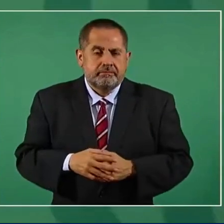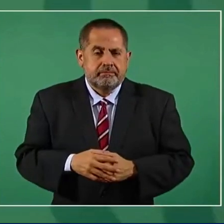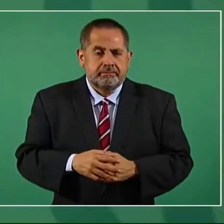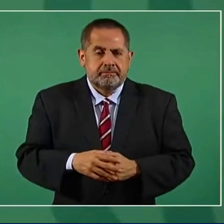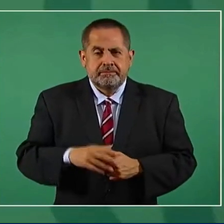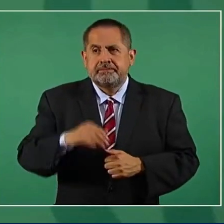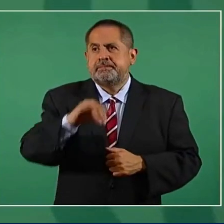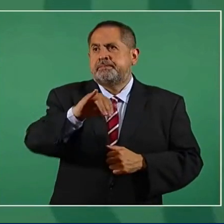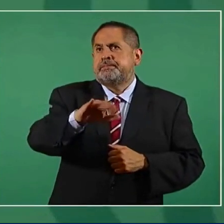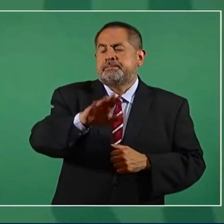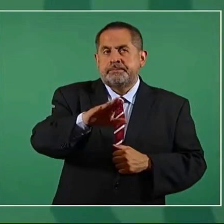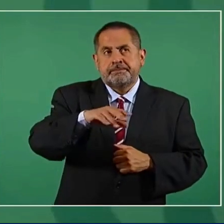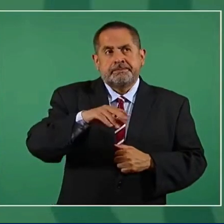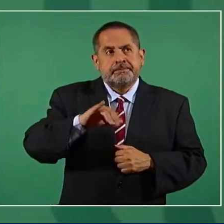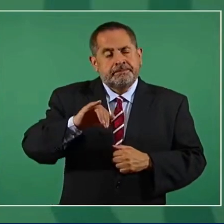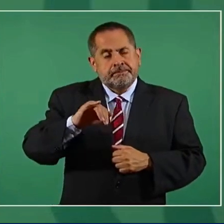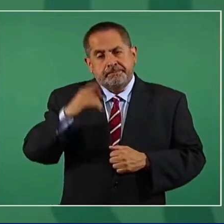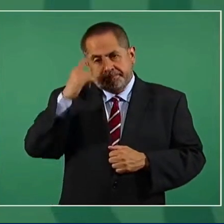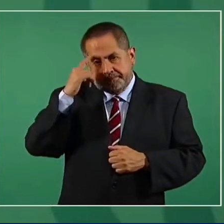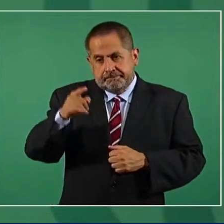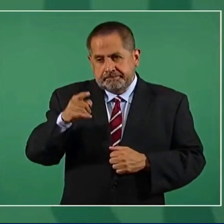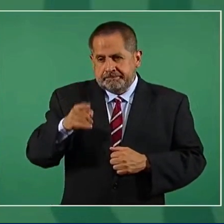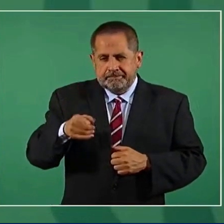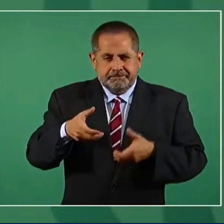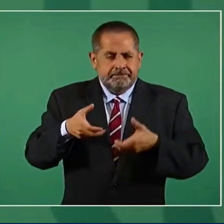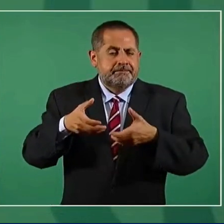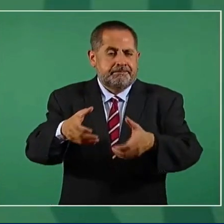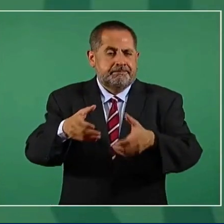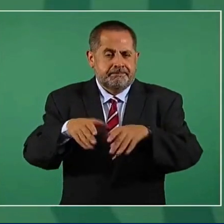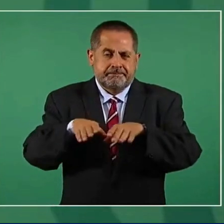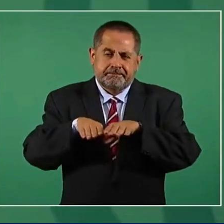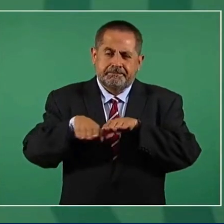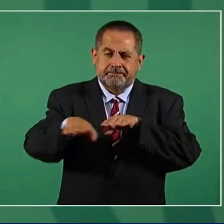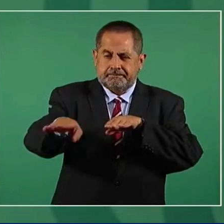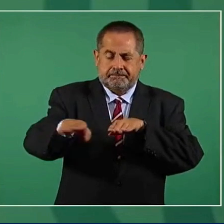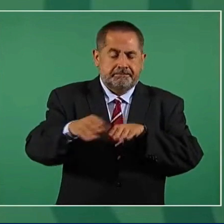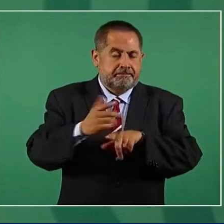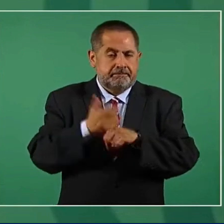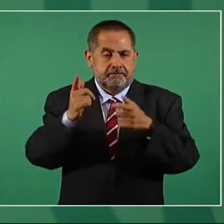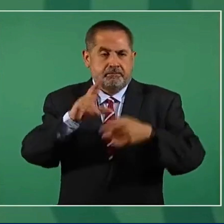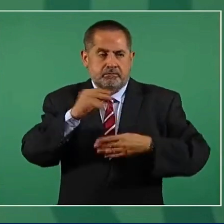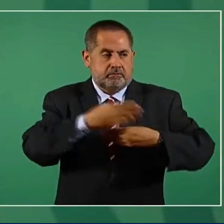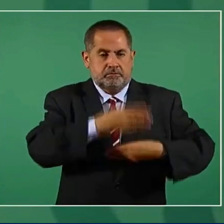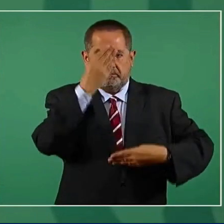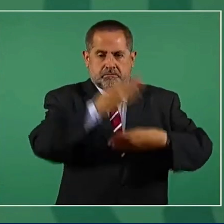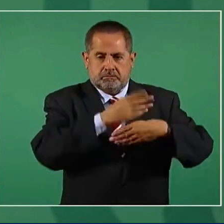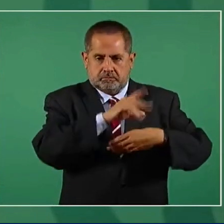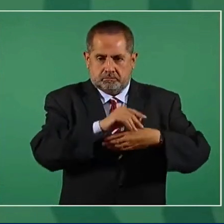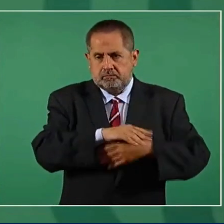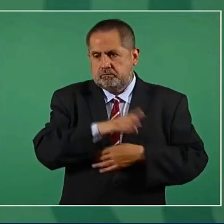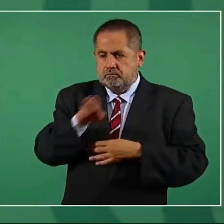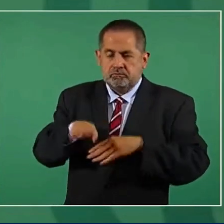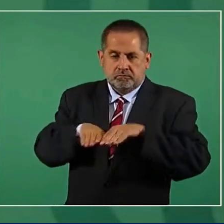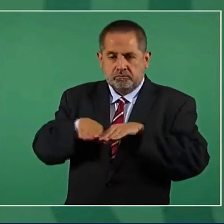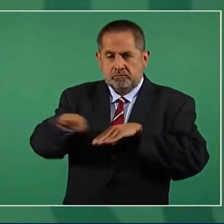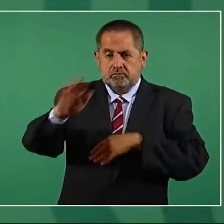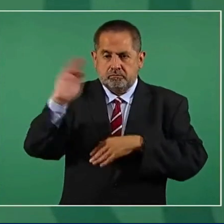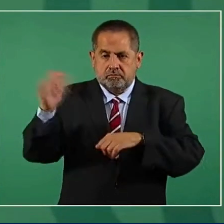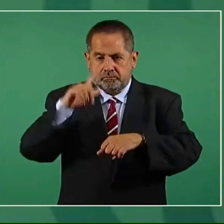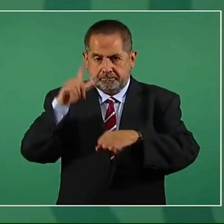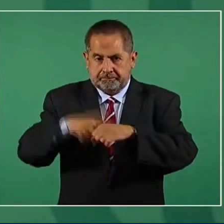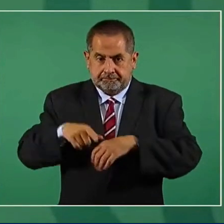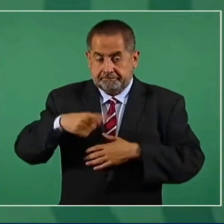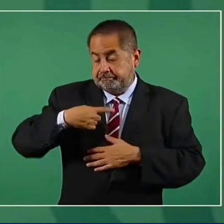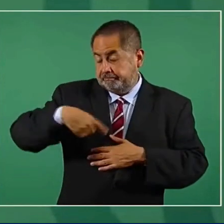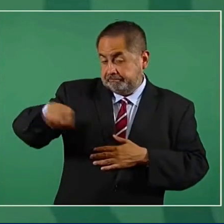para el mantenimiento de las carreteras libres federales